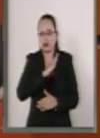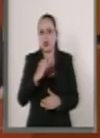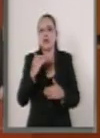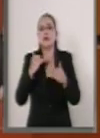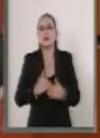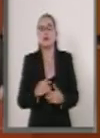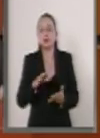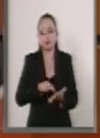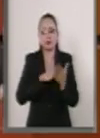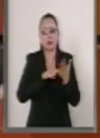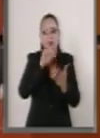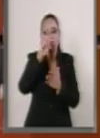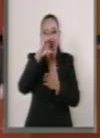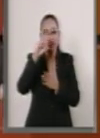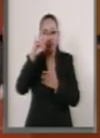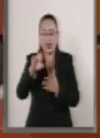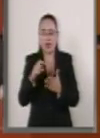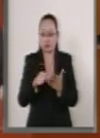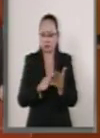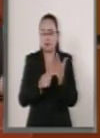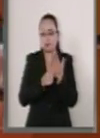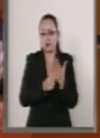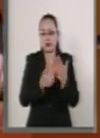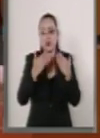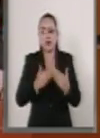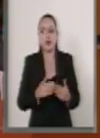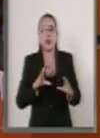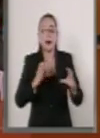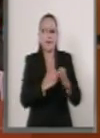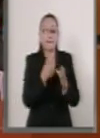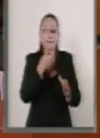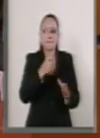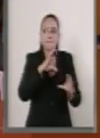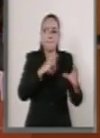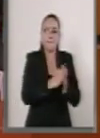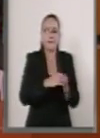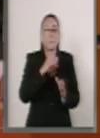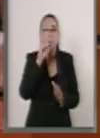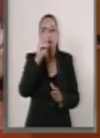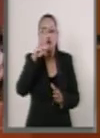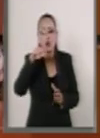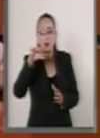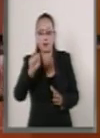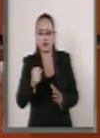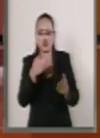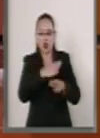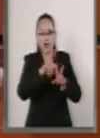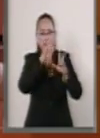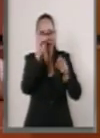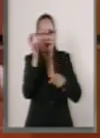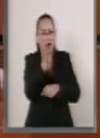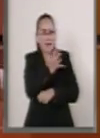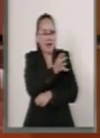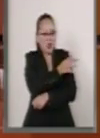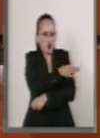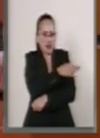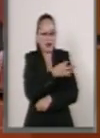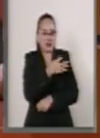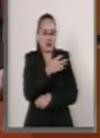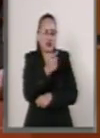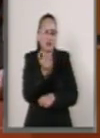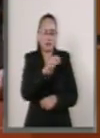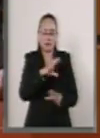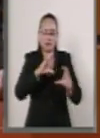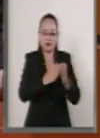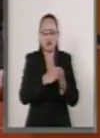conformidad a la visión y estrategia mundial de inmunización de la Organización Mundial de la Salud, así como a la sección